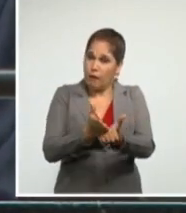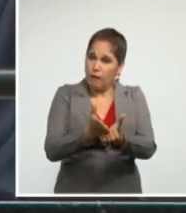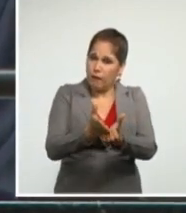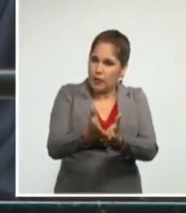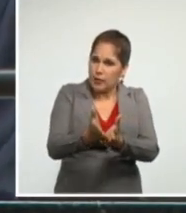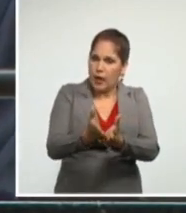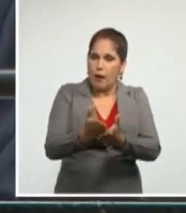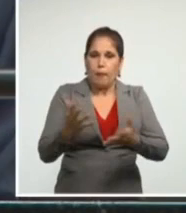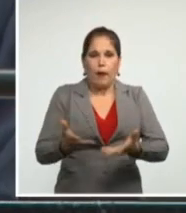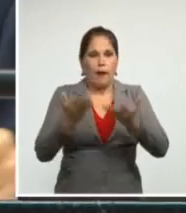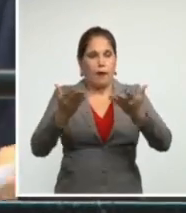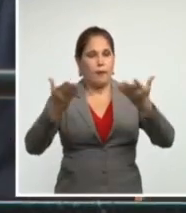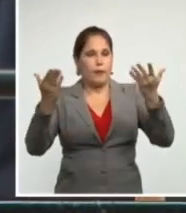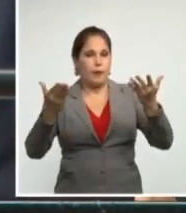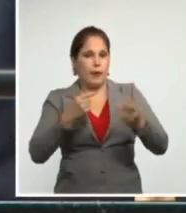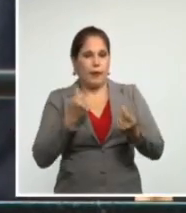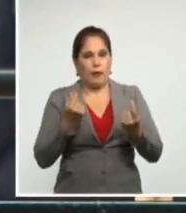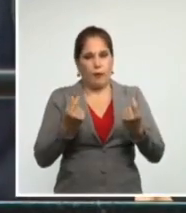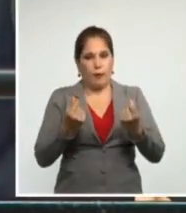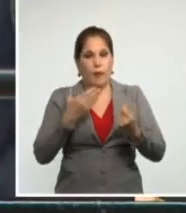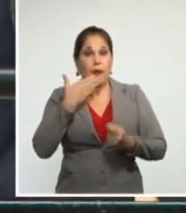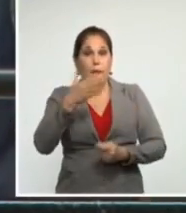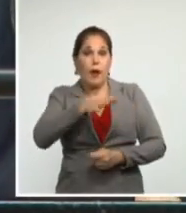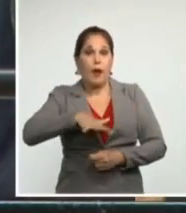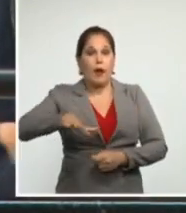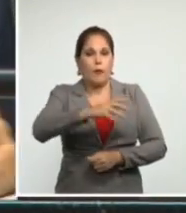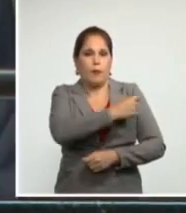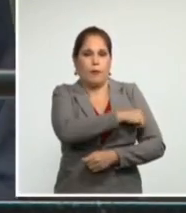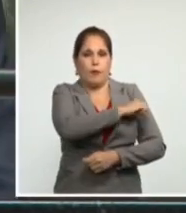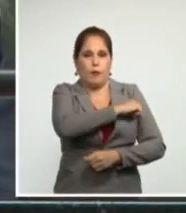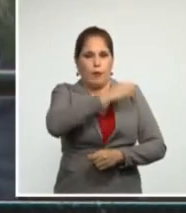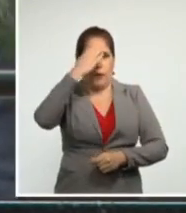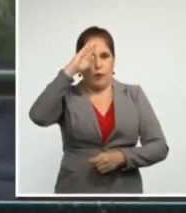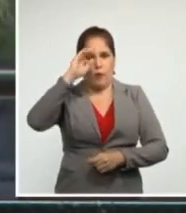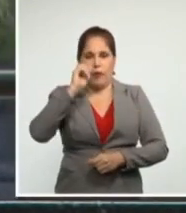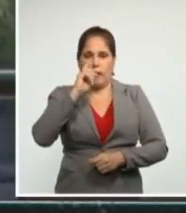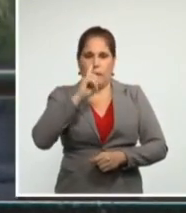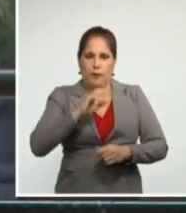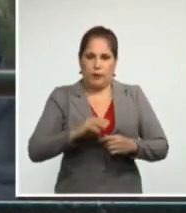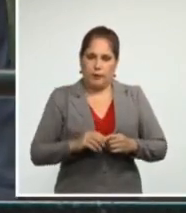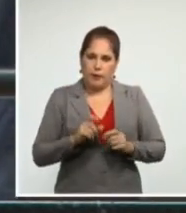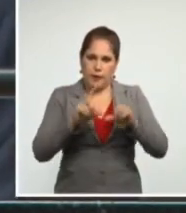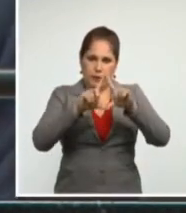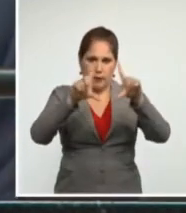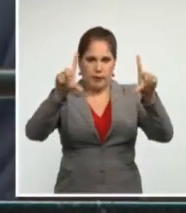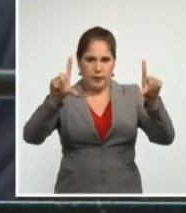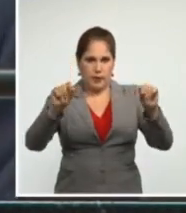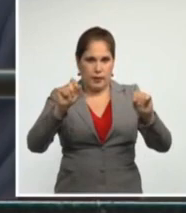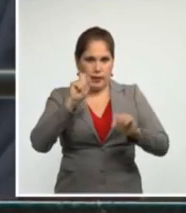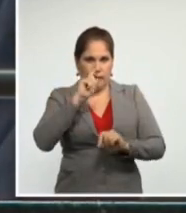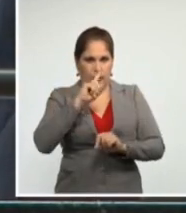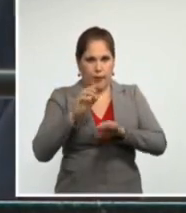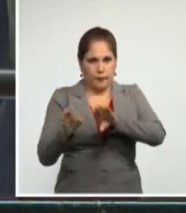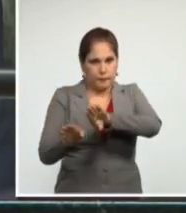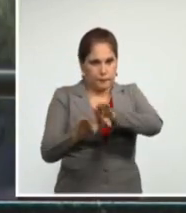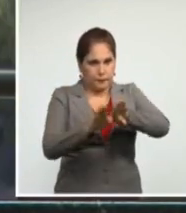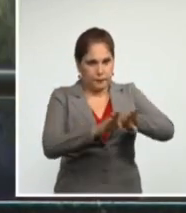prosperidad y el bienestar. Fin de la cita. ¿Qué ocurriría